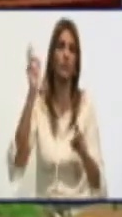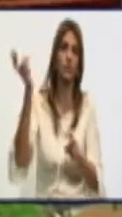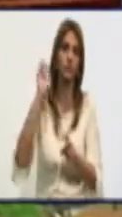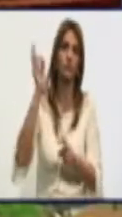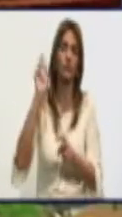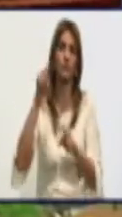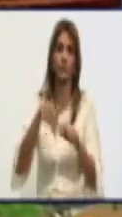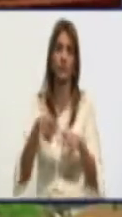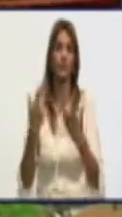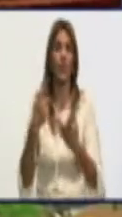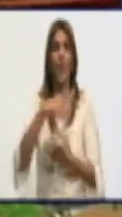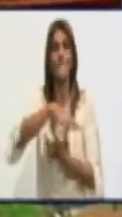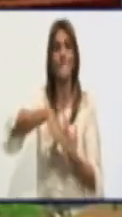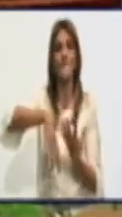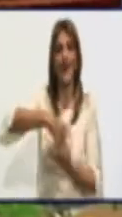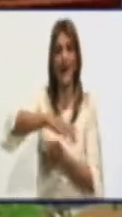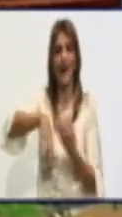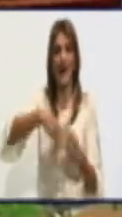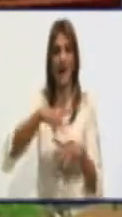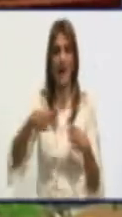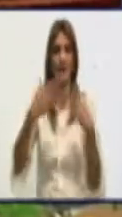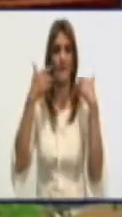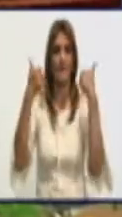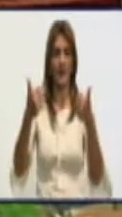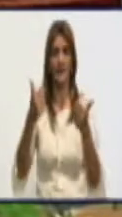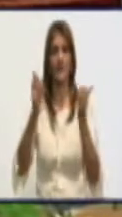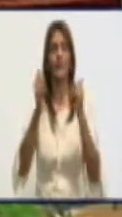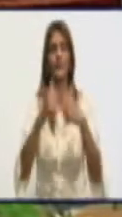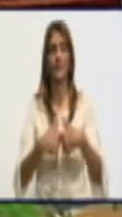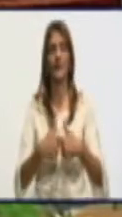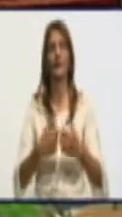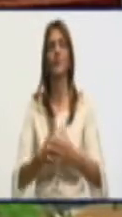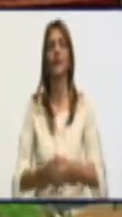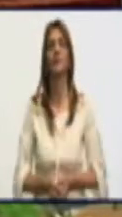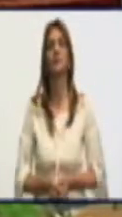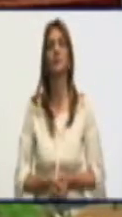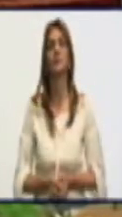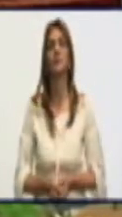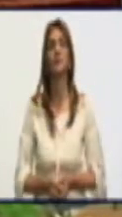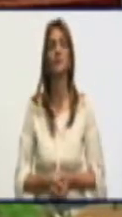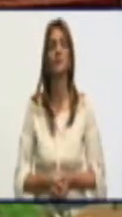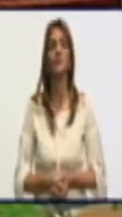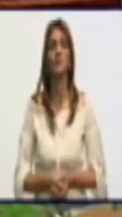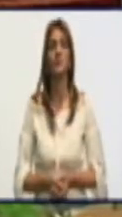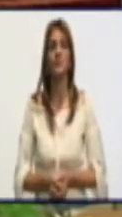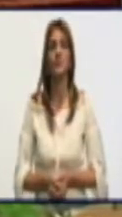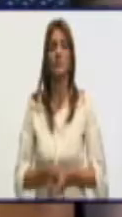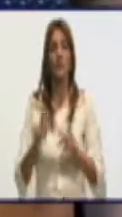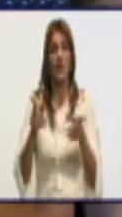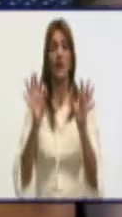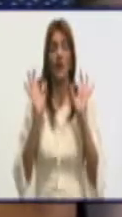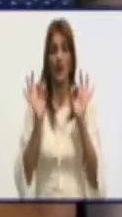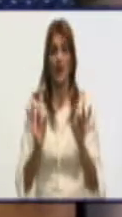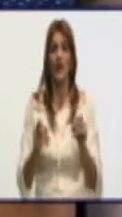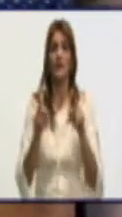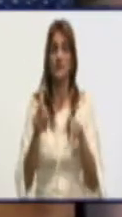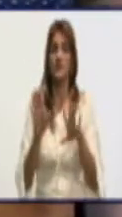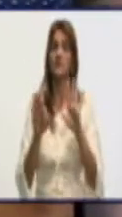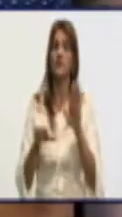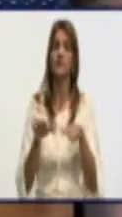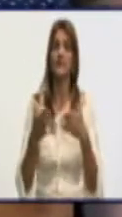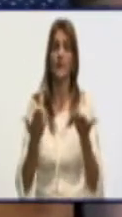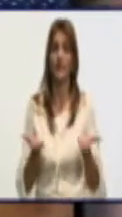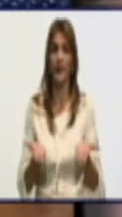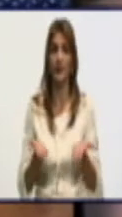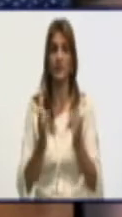una mezcla eficiente y va a afectar también la calidad del pan. ¿Puede ser así? Exactamente. Está en la amasadora, que no soba